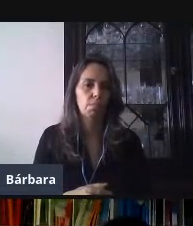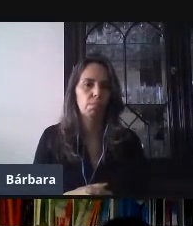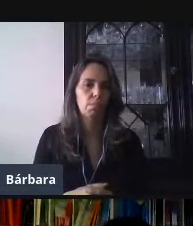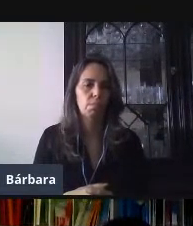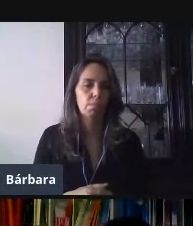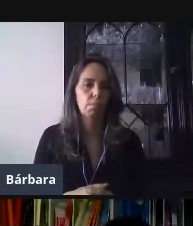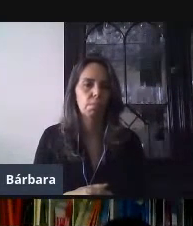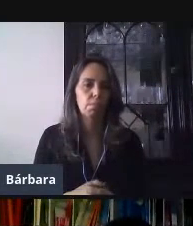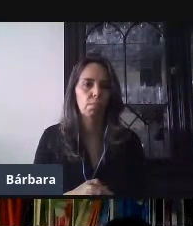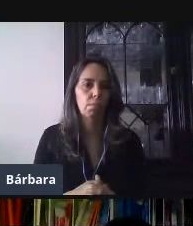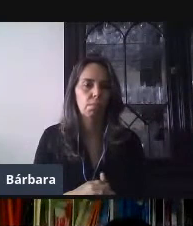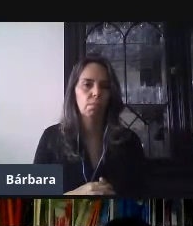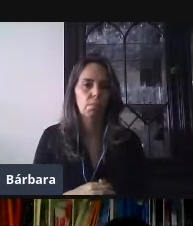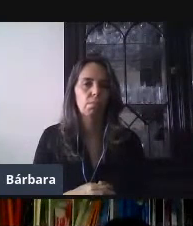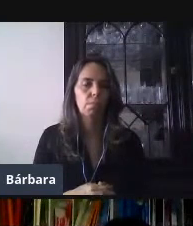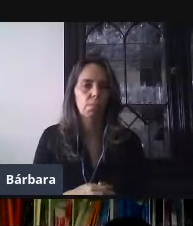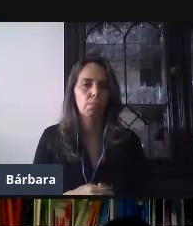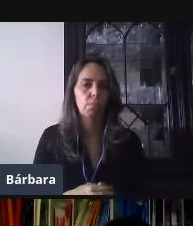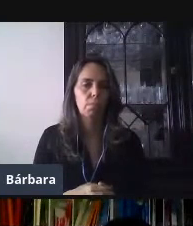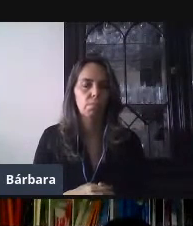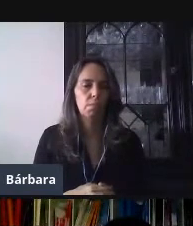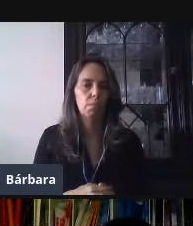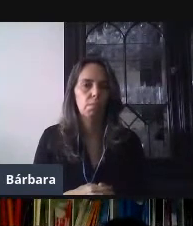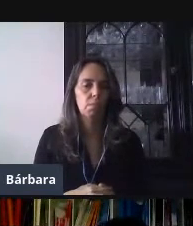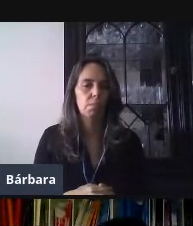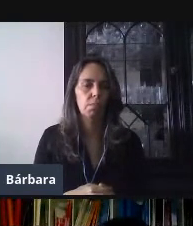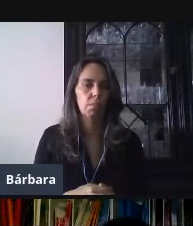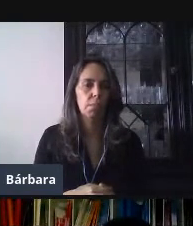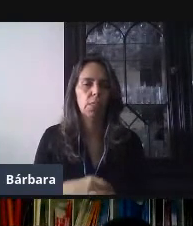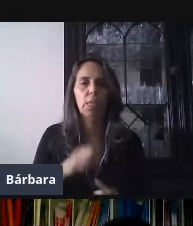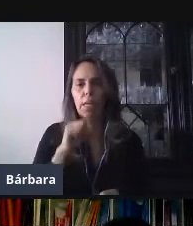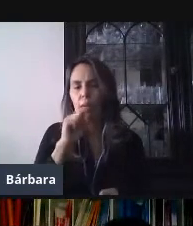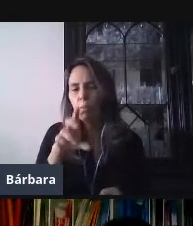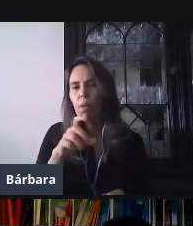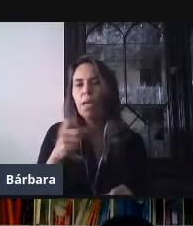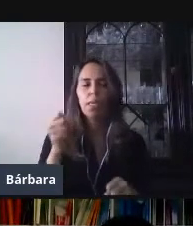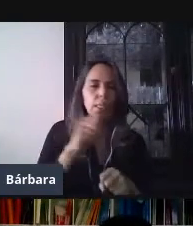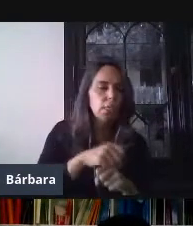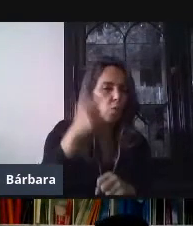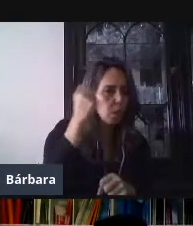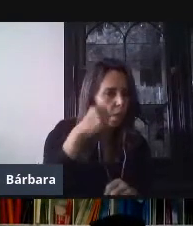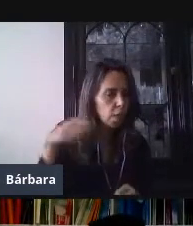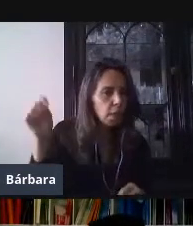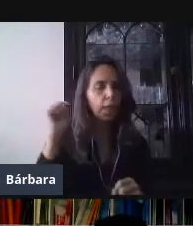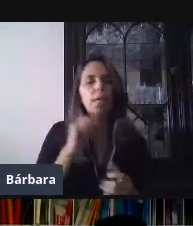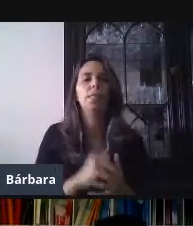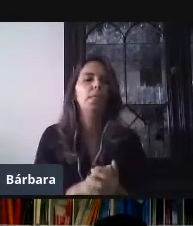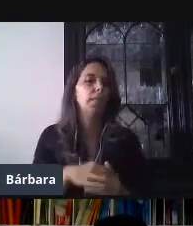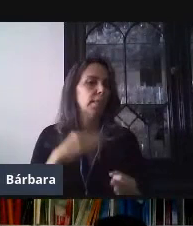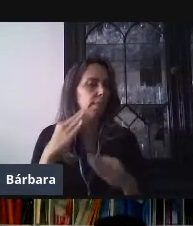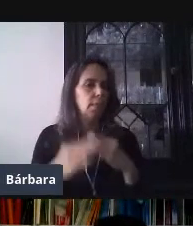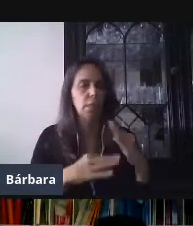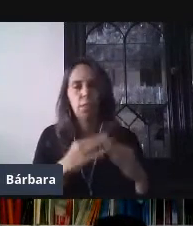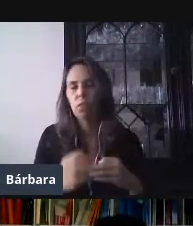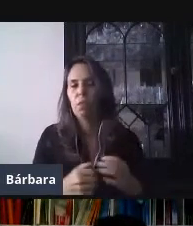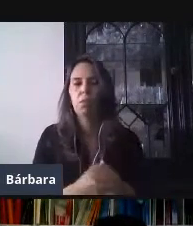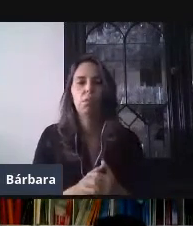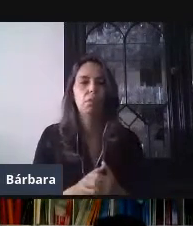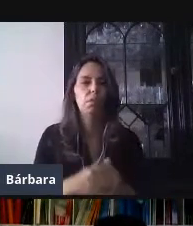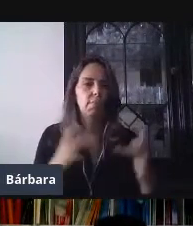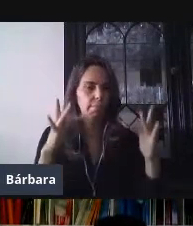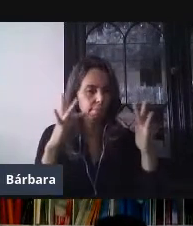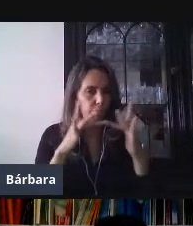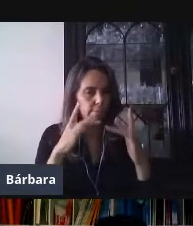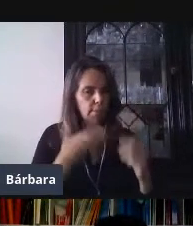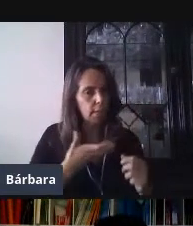de correo, mi contraseña, ¿no? También para el tema de secundarias técnicas y servicios educativos de Iztapalapa, tenemos el enlace informático